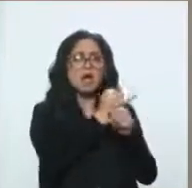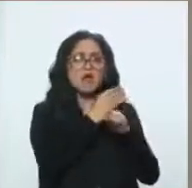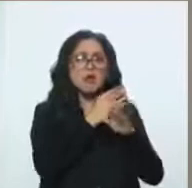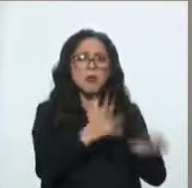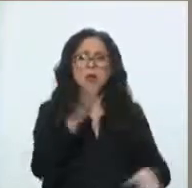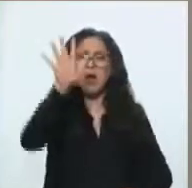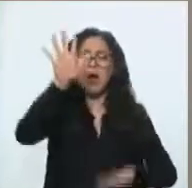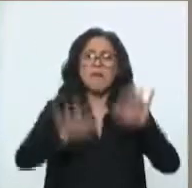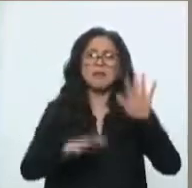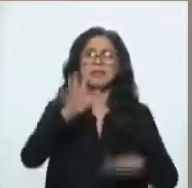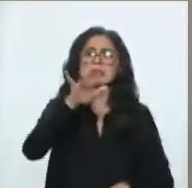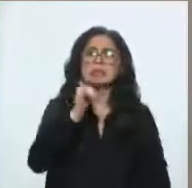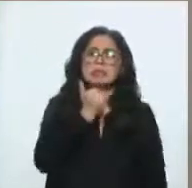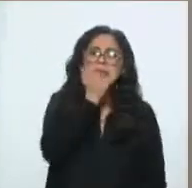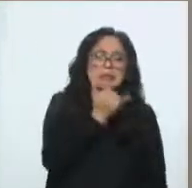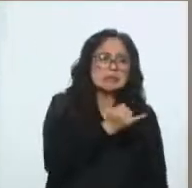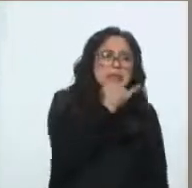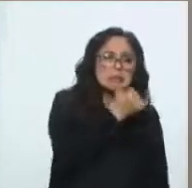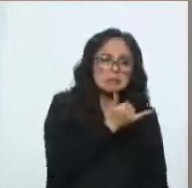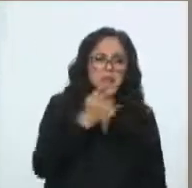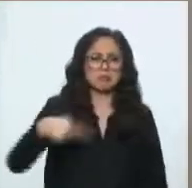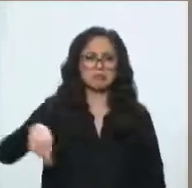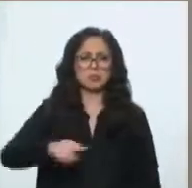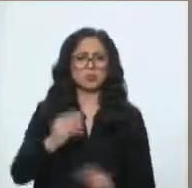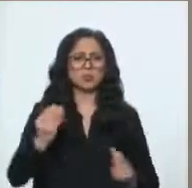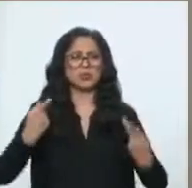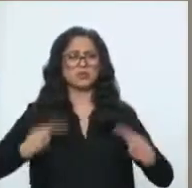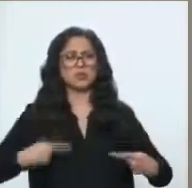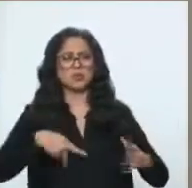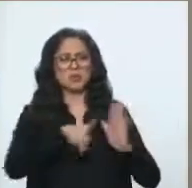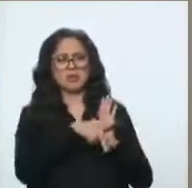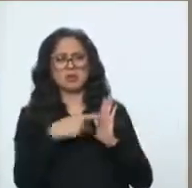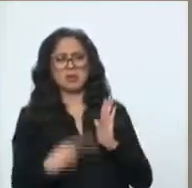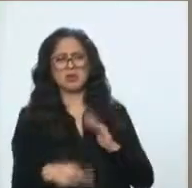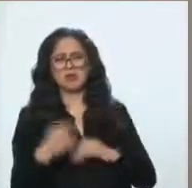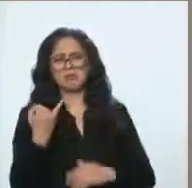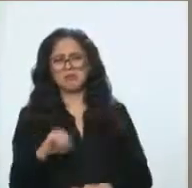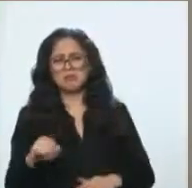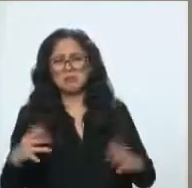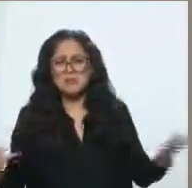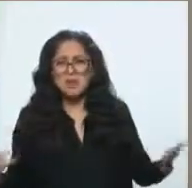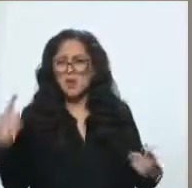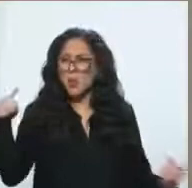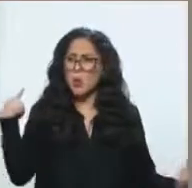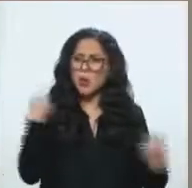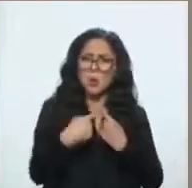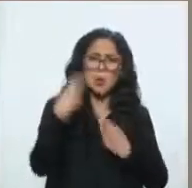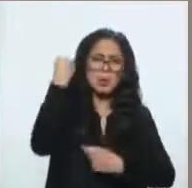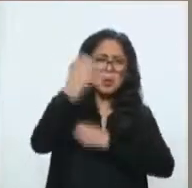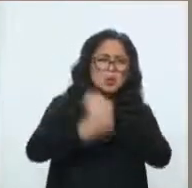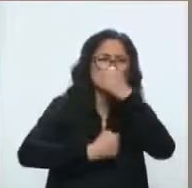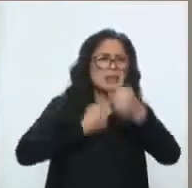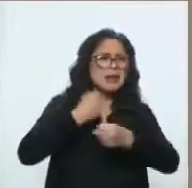pues, pierde credibilidad instituciones que llevan muchos años, es decir, el Reforma tiene muy clara su postura.